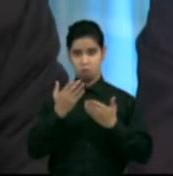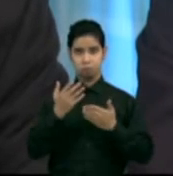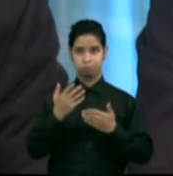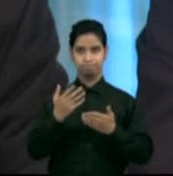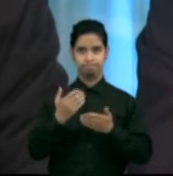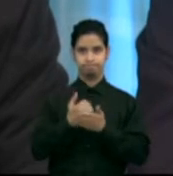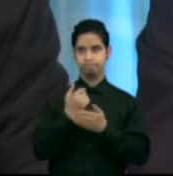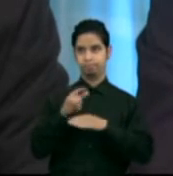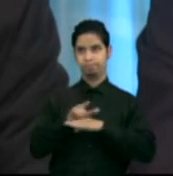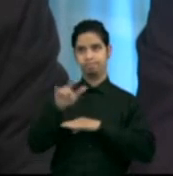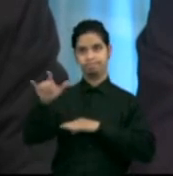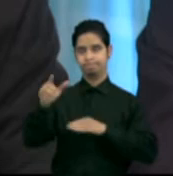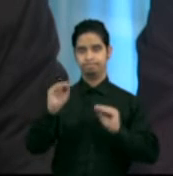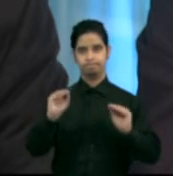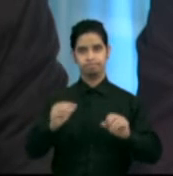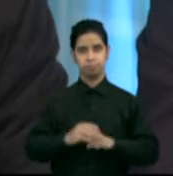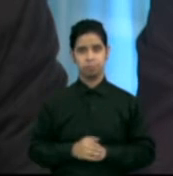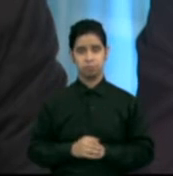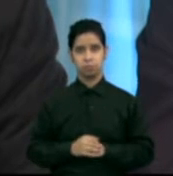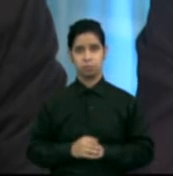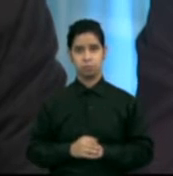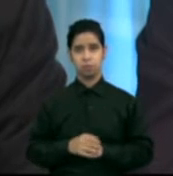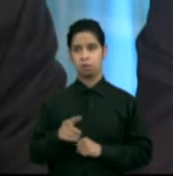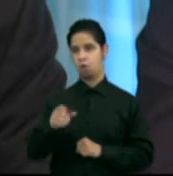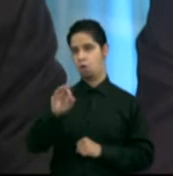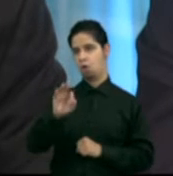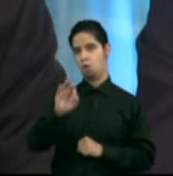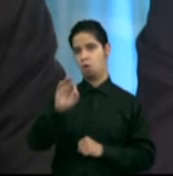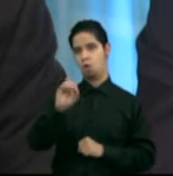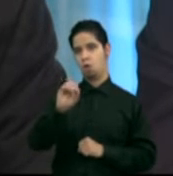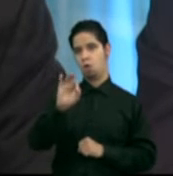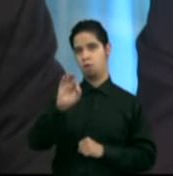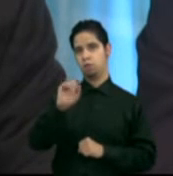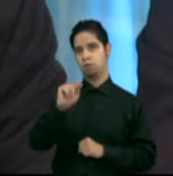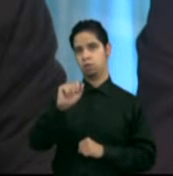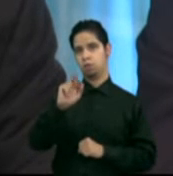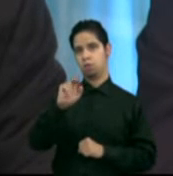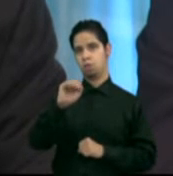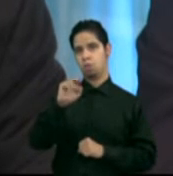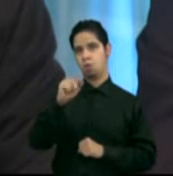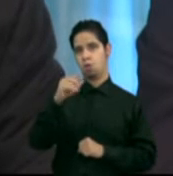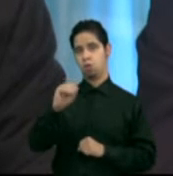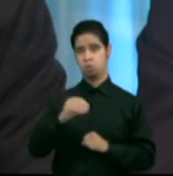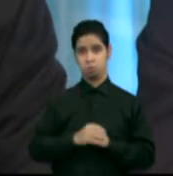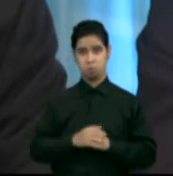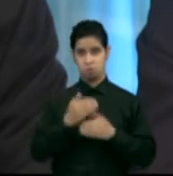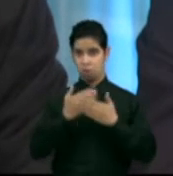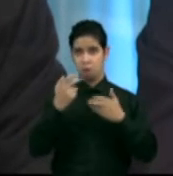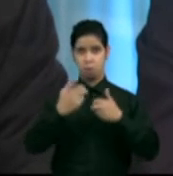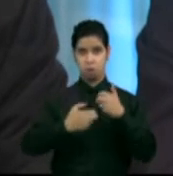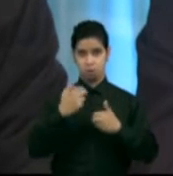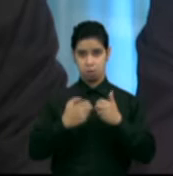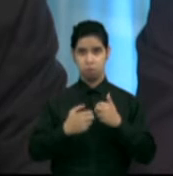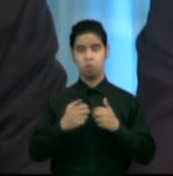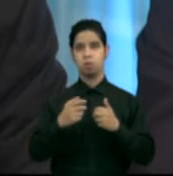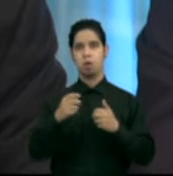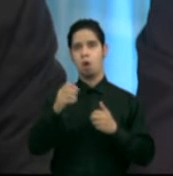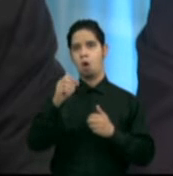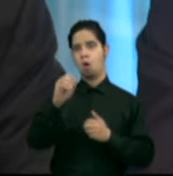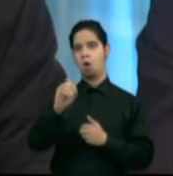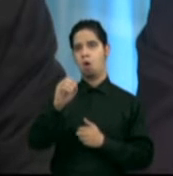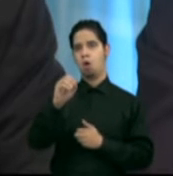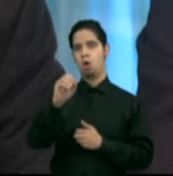oftalmólogos aquí no tienen que tener que lidiar con el fenómeno de los optómetras que